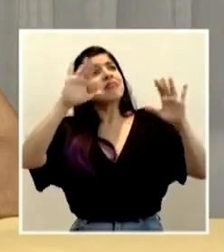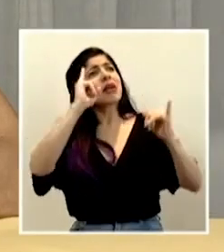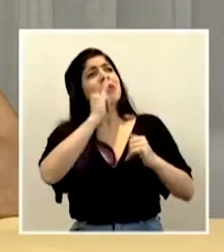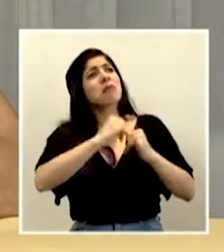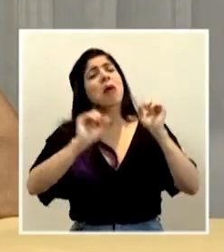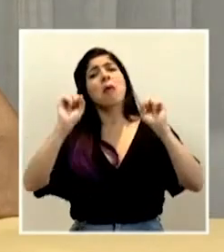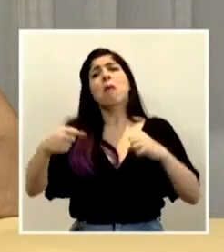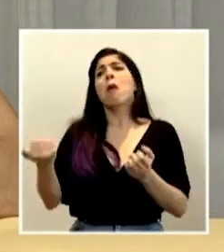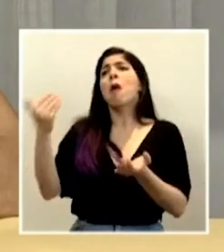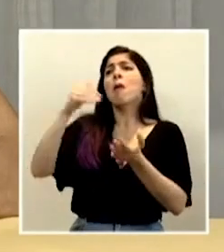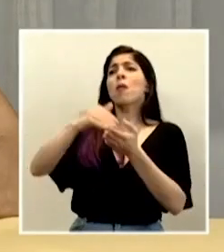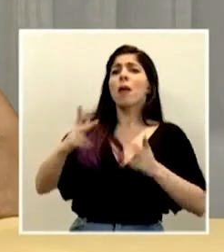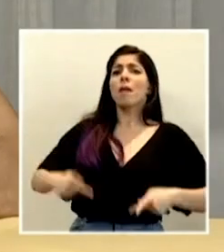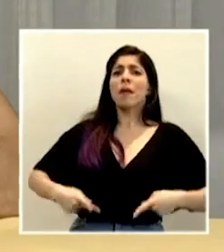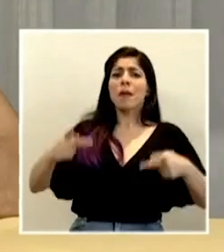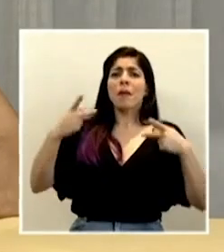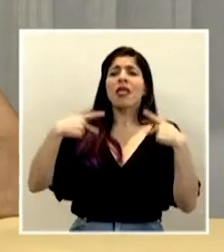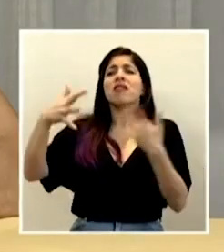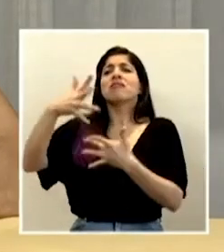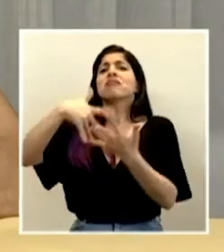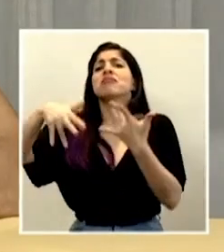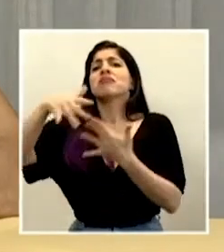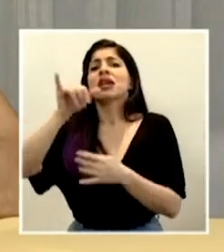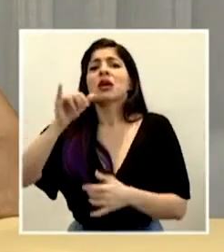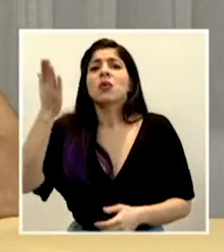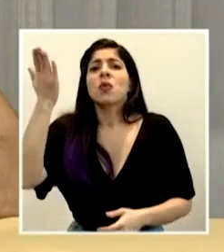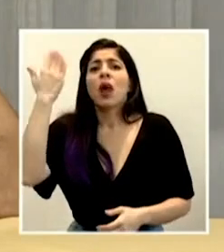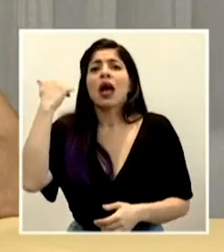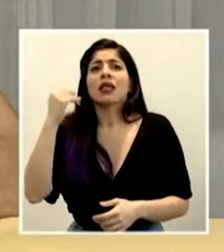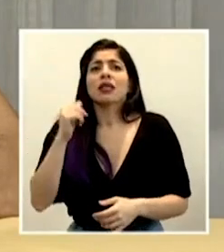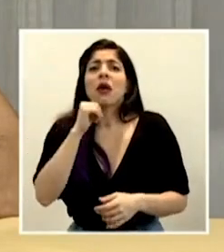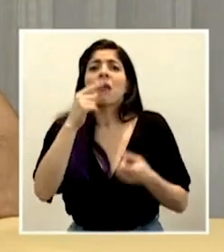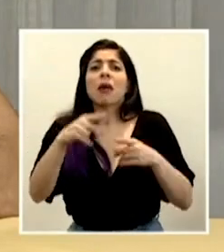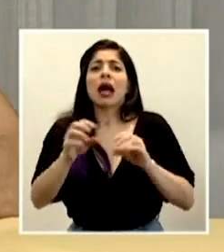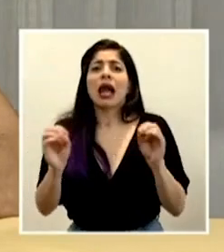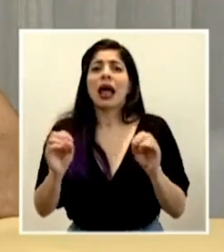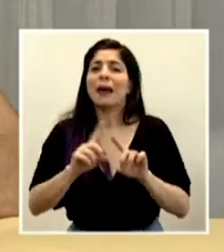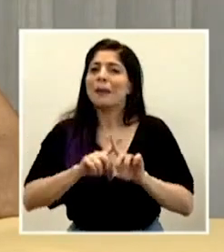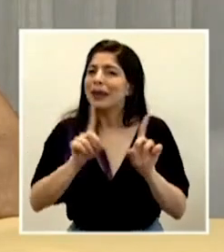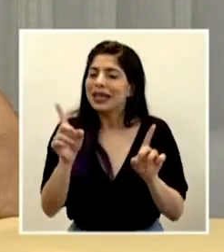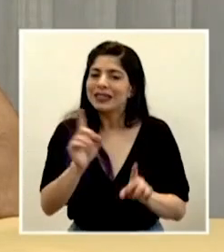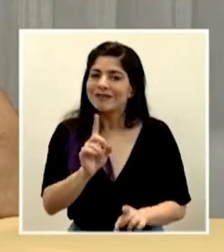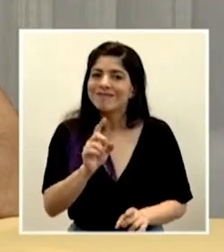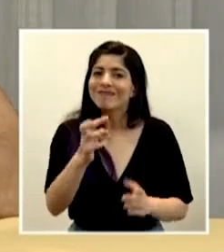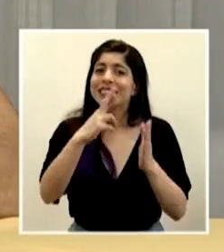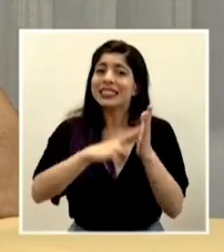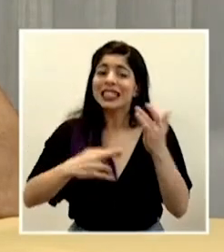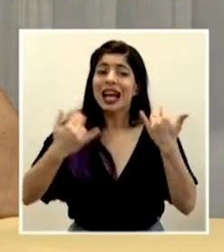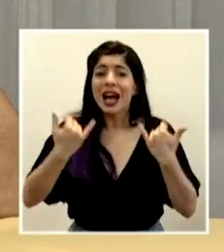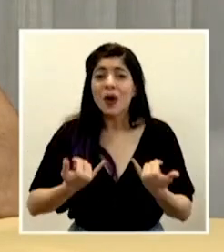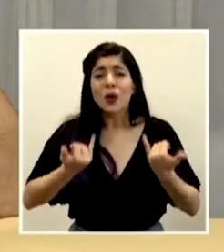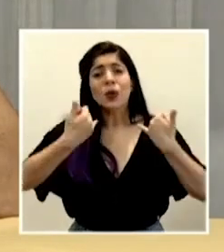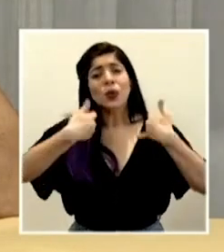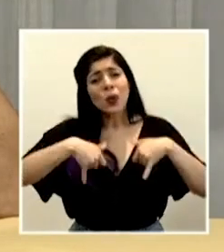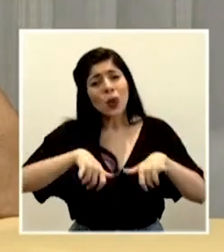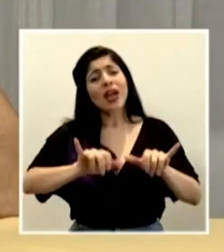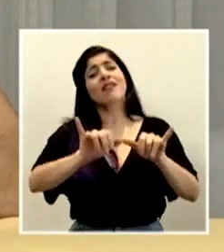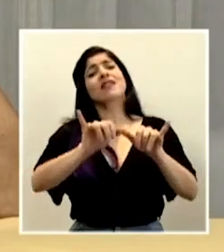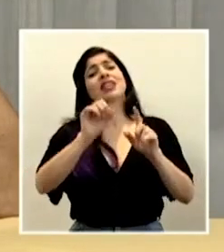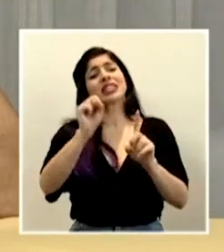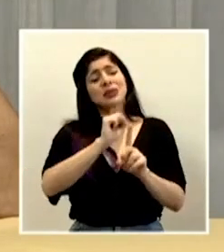podemos reanudar la vida como común y corriente, como si nos estuviera pasando, pero nada, pero insisto en que estamos todavía en situaciones de